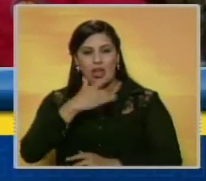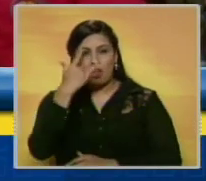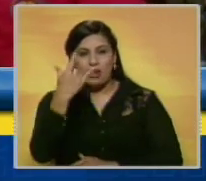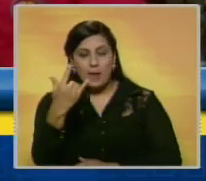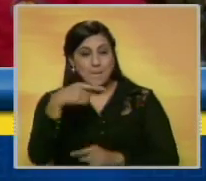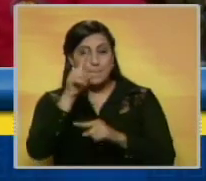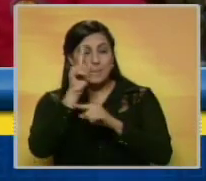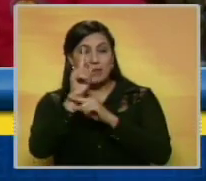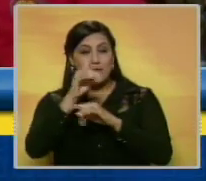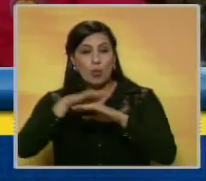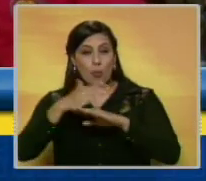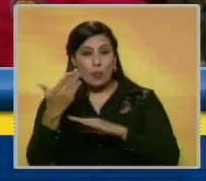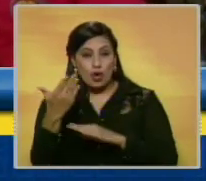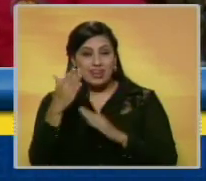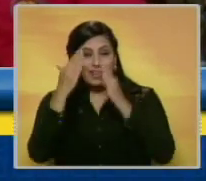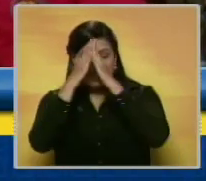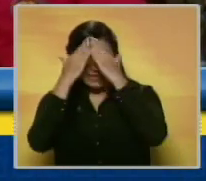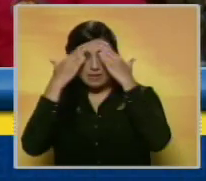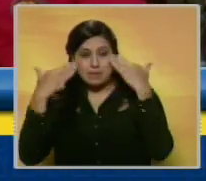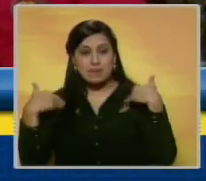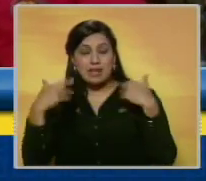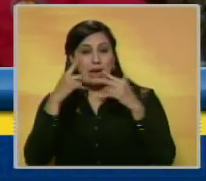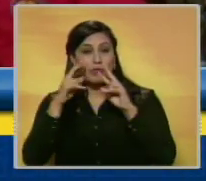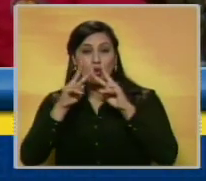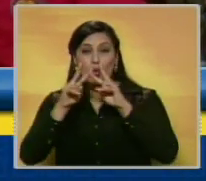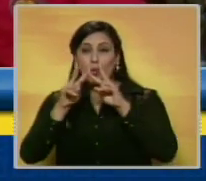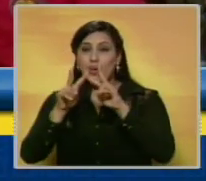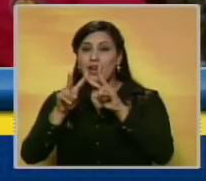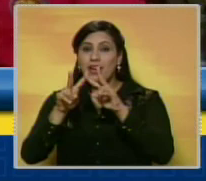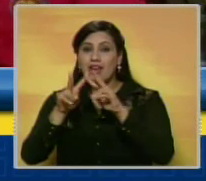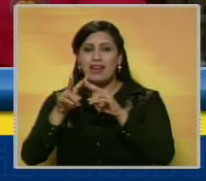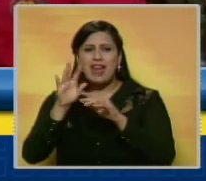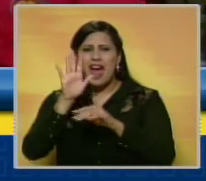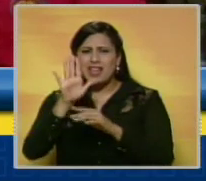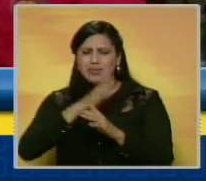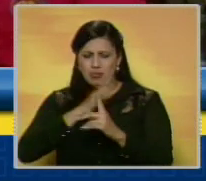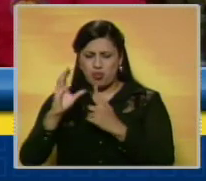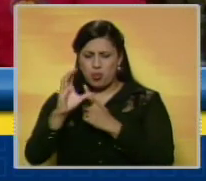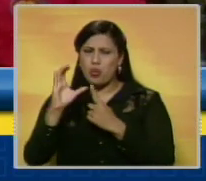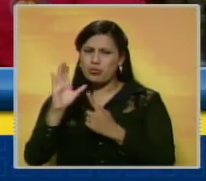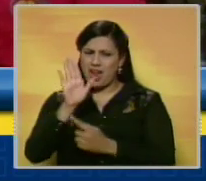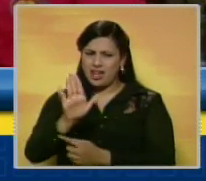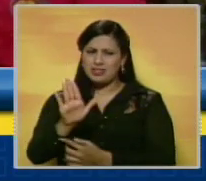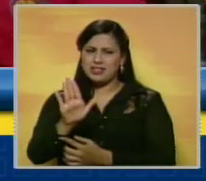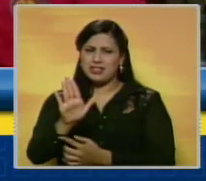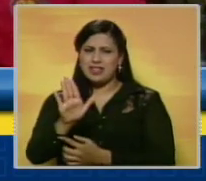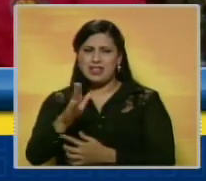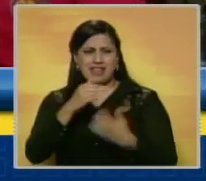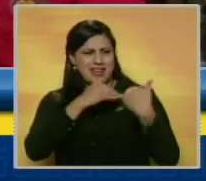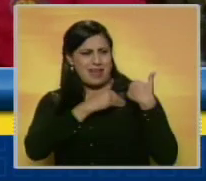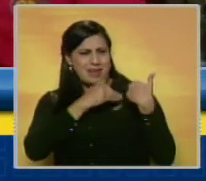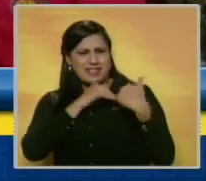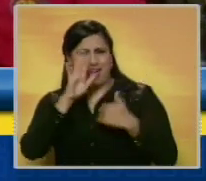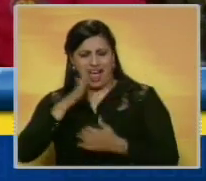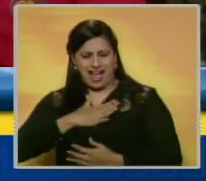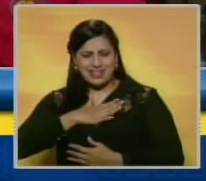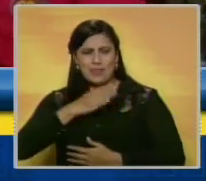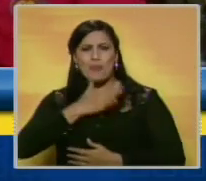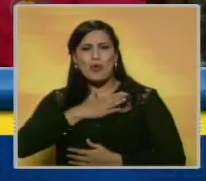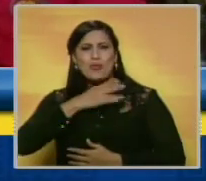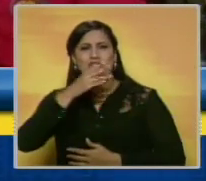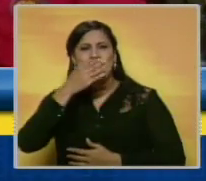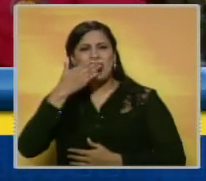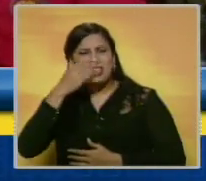Primero porque es una Virgen totalmente que si vemos los rasgos es muy cultural. Nos representa a nosotros los guayú,